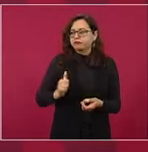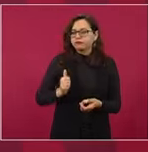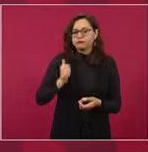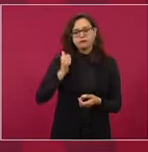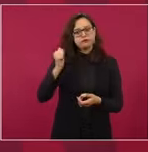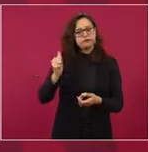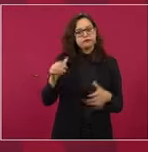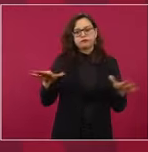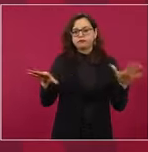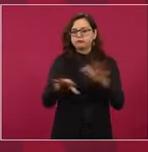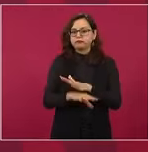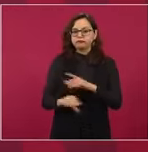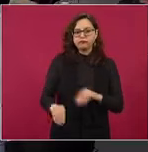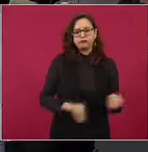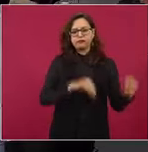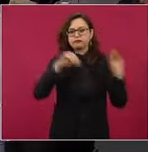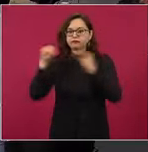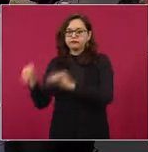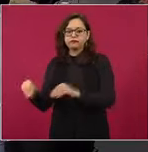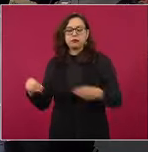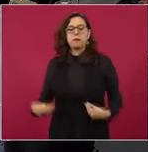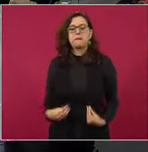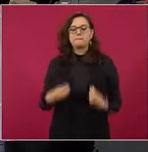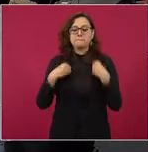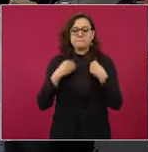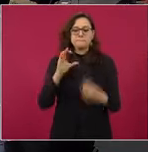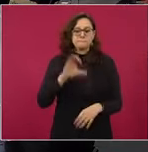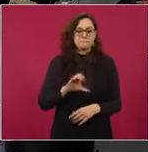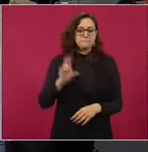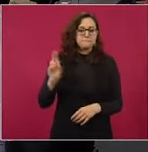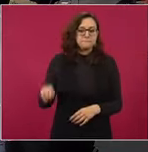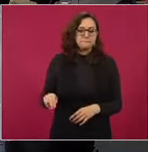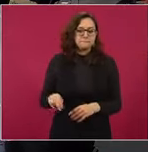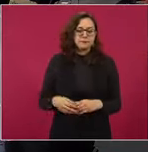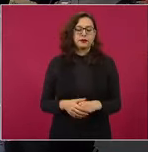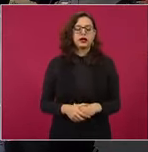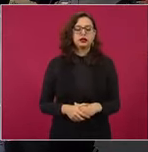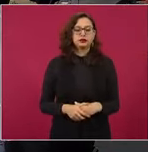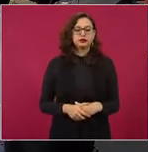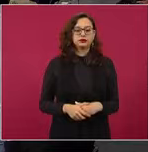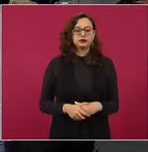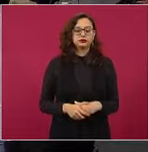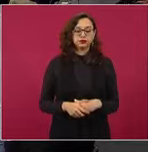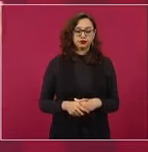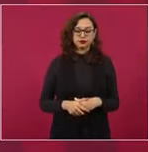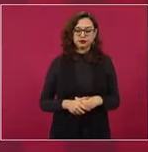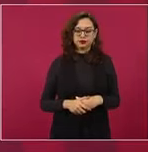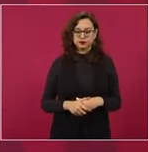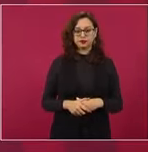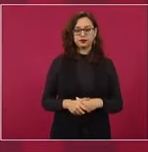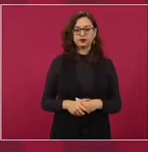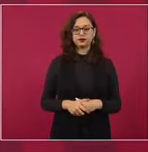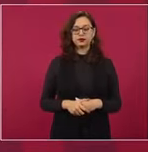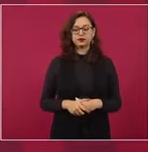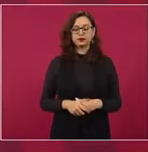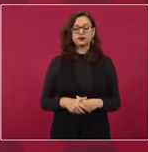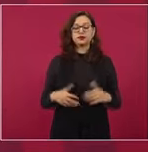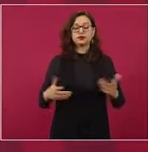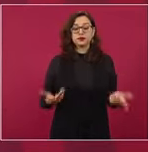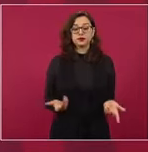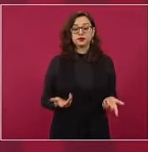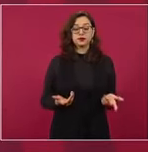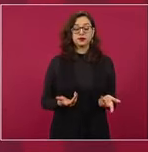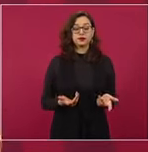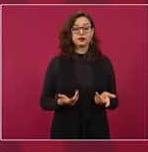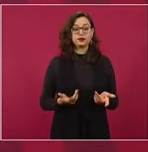Yucatán y son como